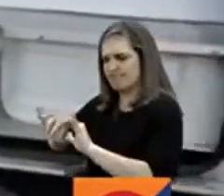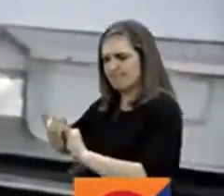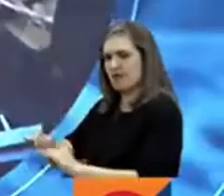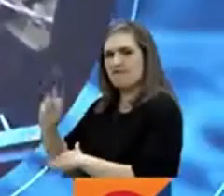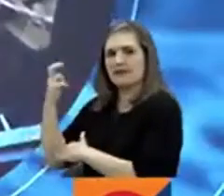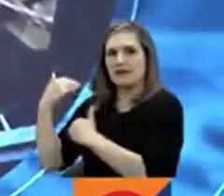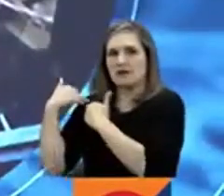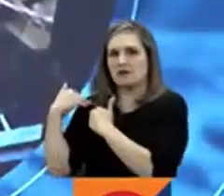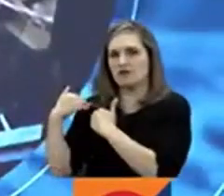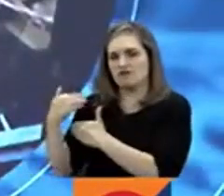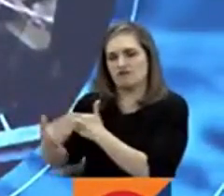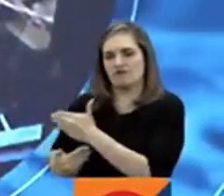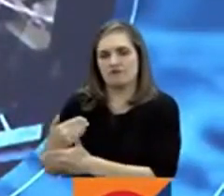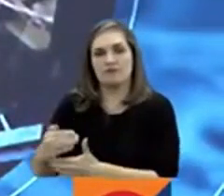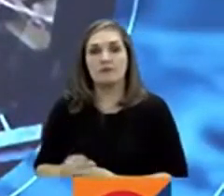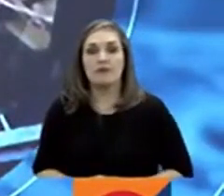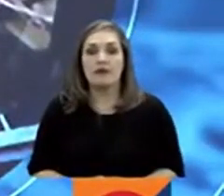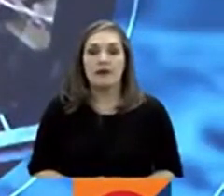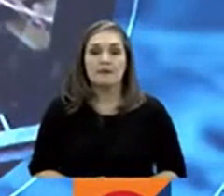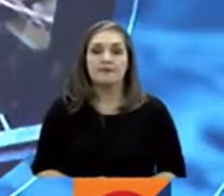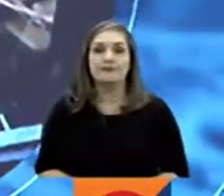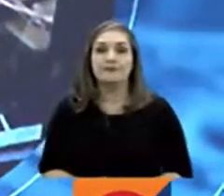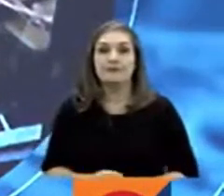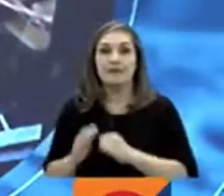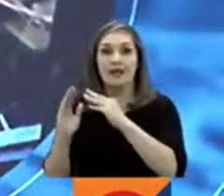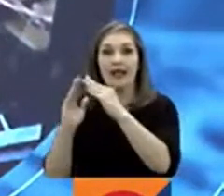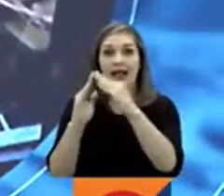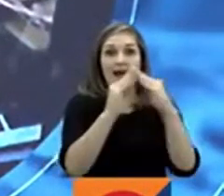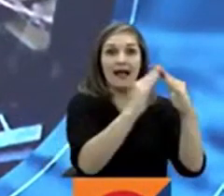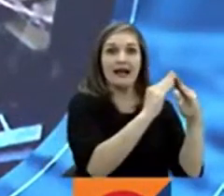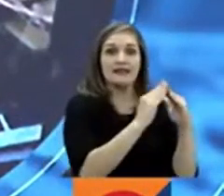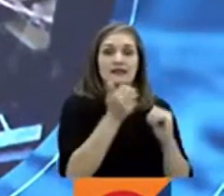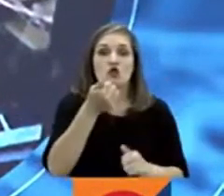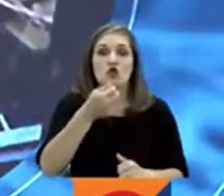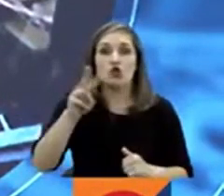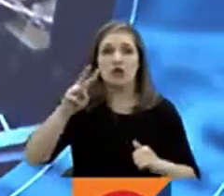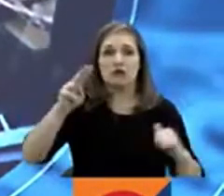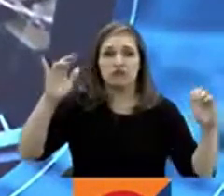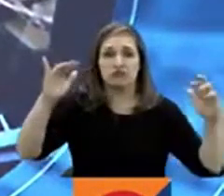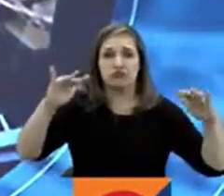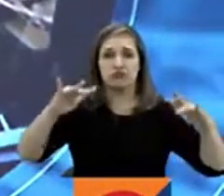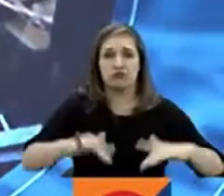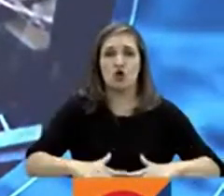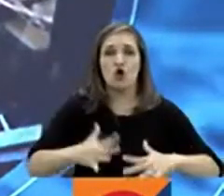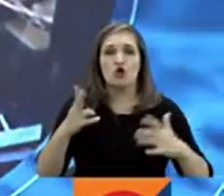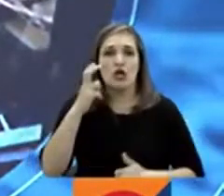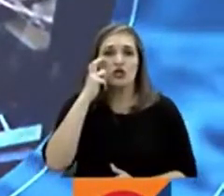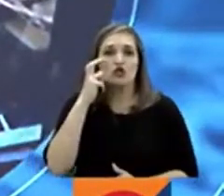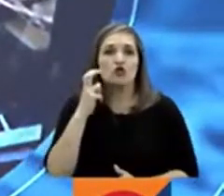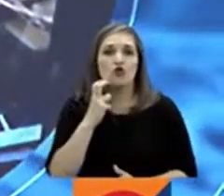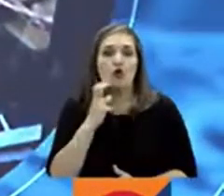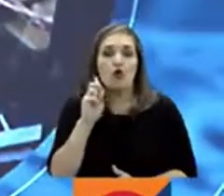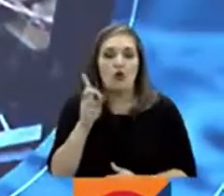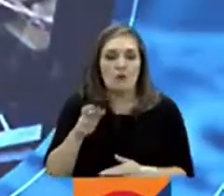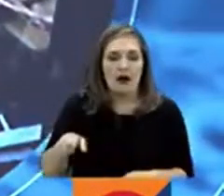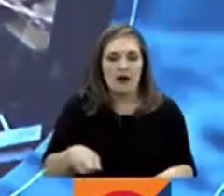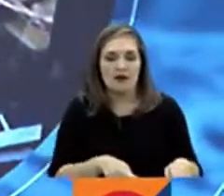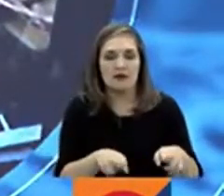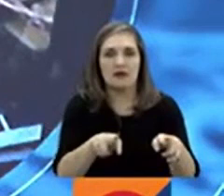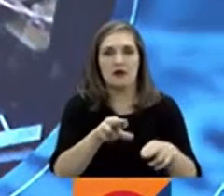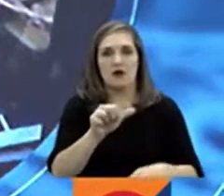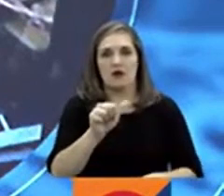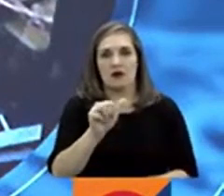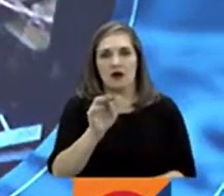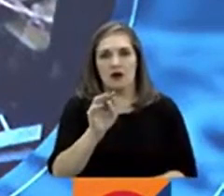la Nación. 12 viviendas colapsaron en el Carmen del Darien, Chocó, por la erosión en las orillas del río Atrato. 50 casas más